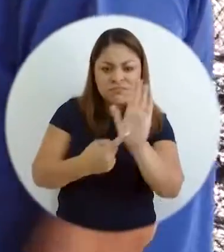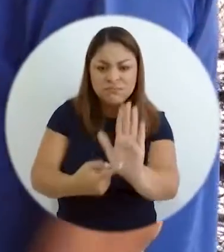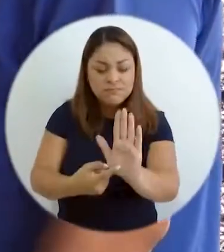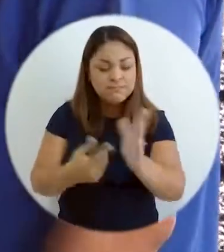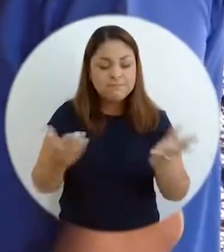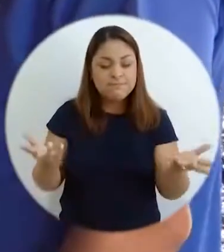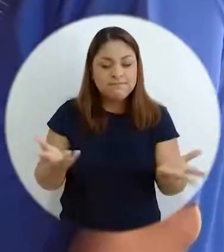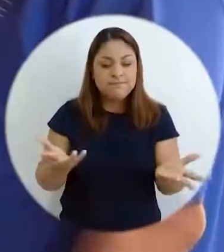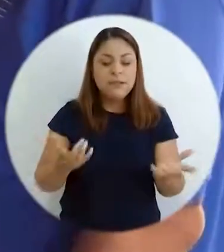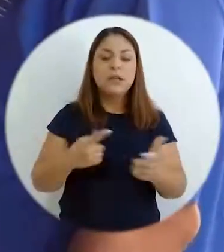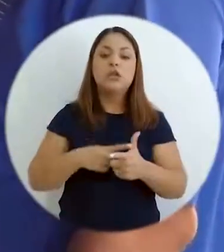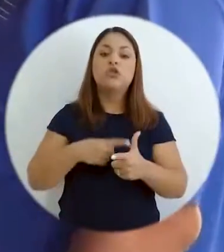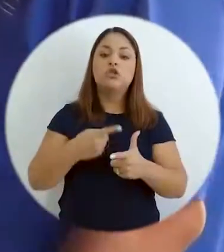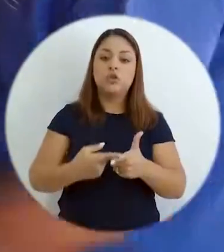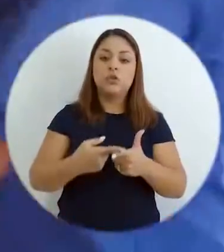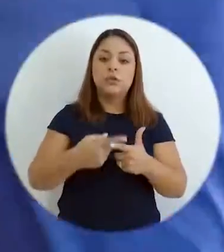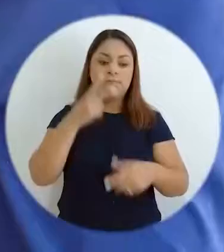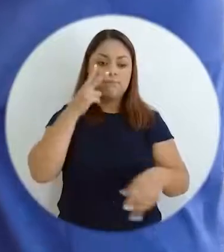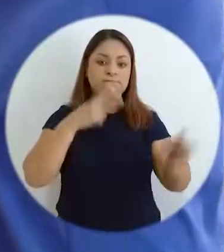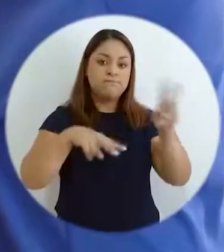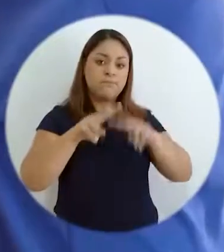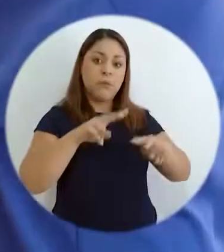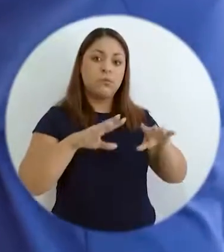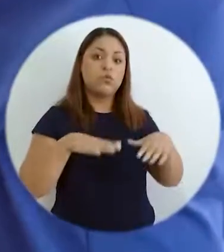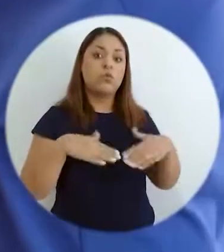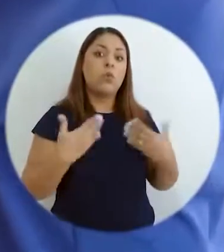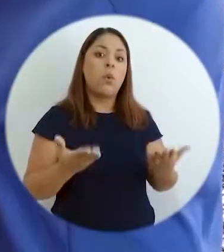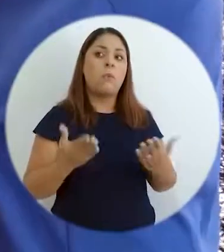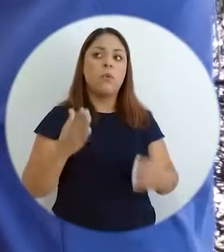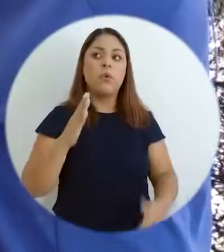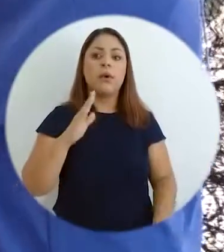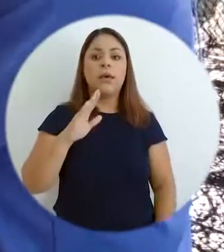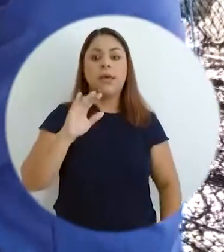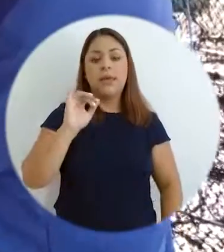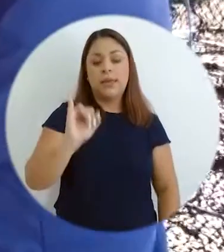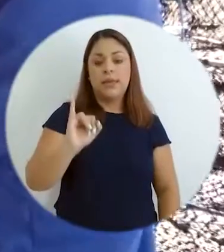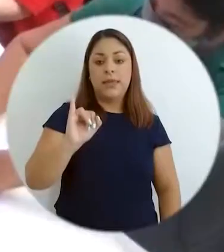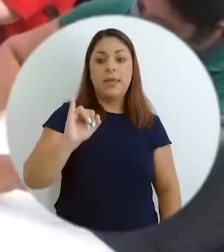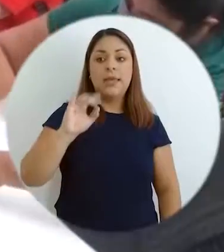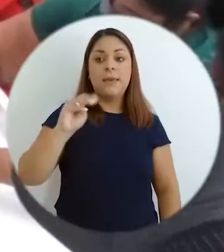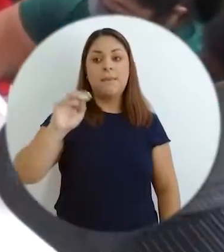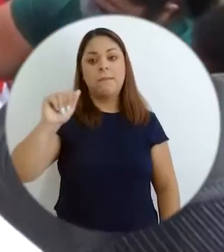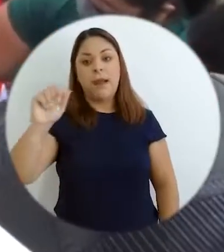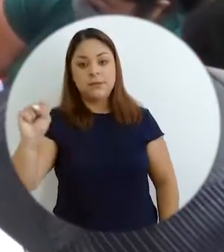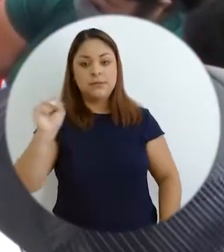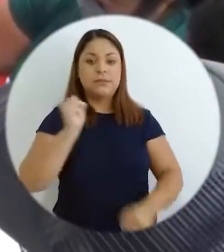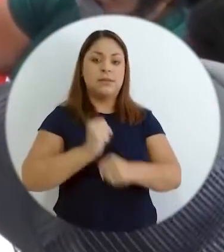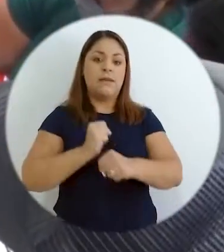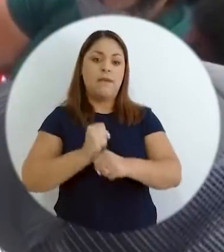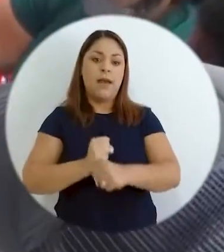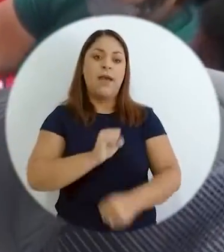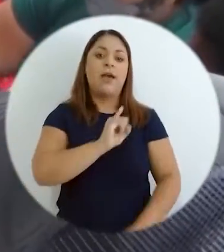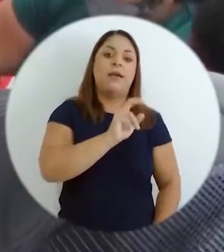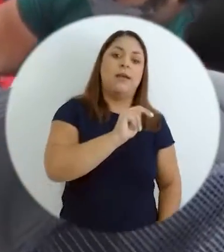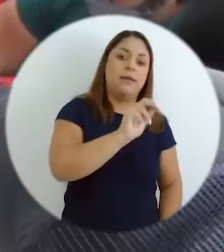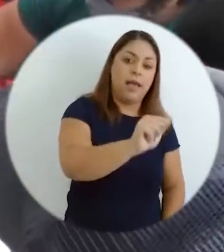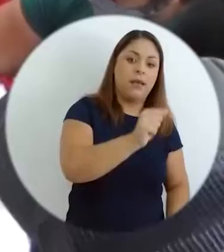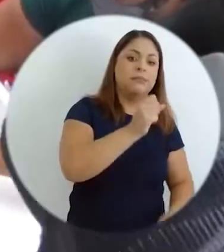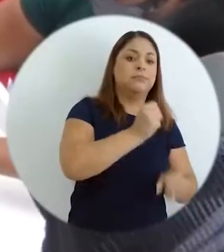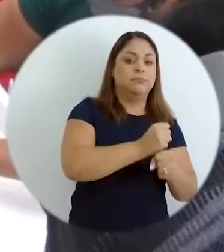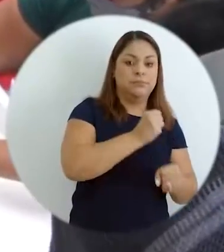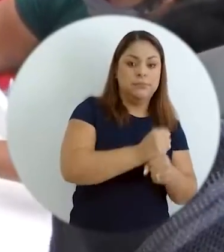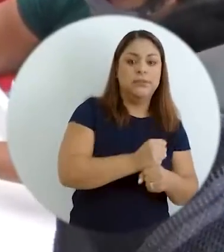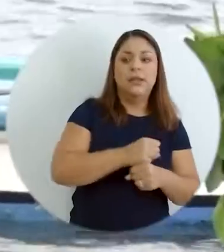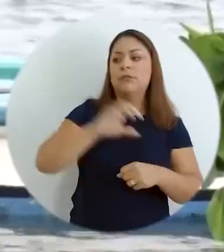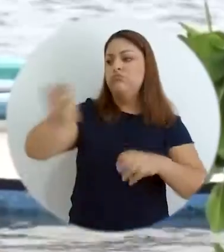sean palpables. Entonces, observamos, por ejemplo, cómo el INAH hace un trabajo, el IMAH hace